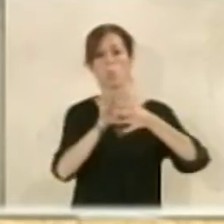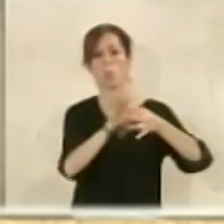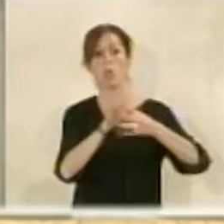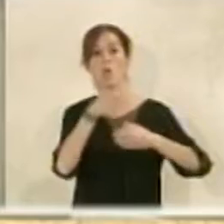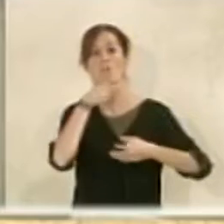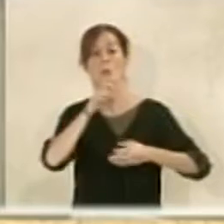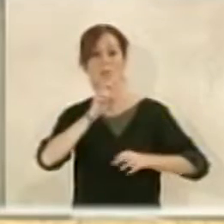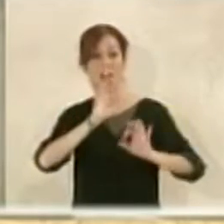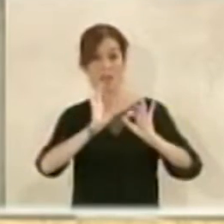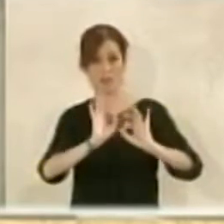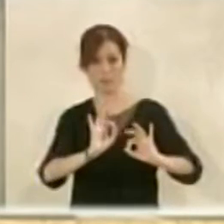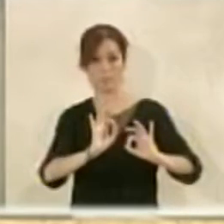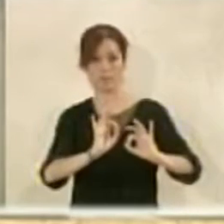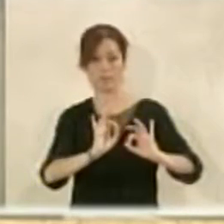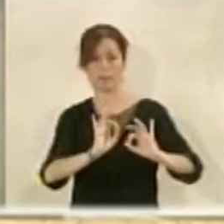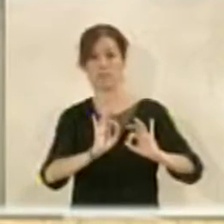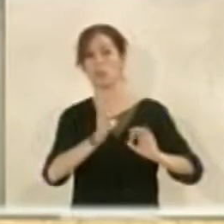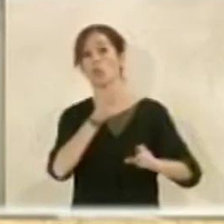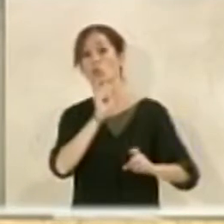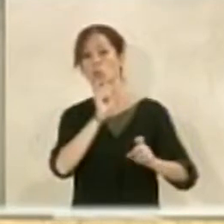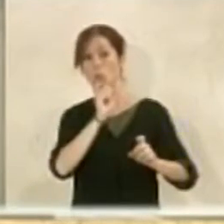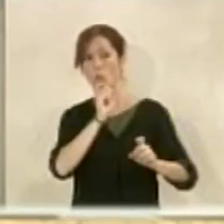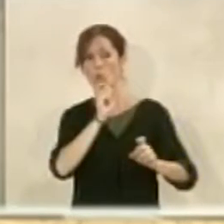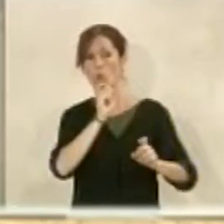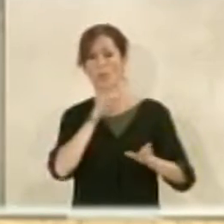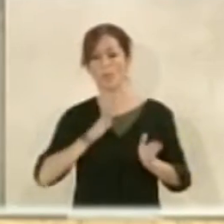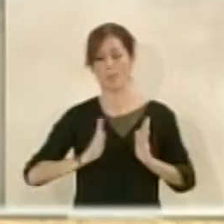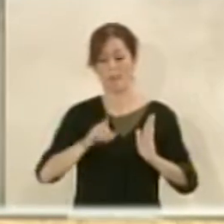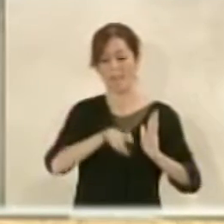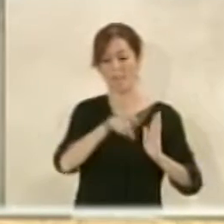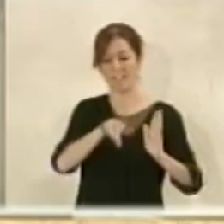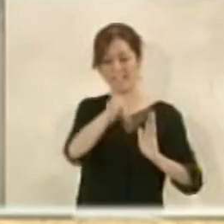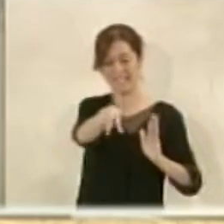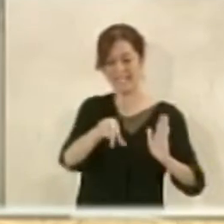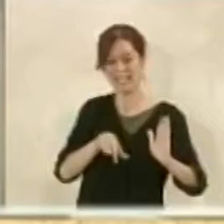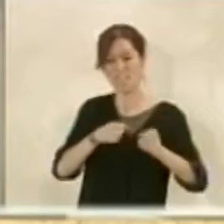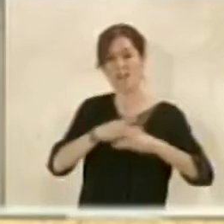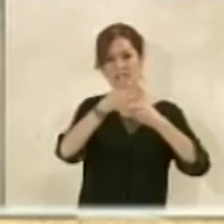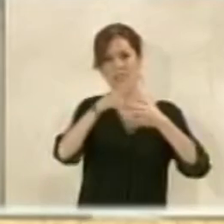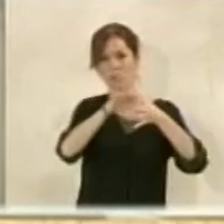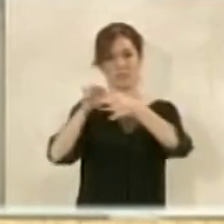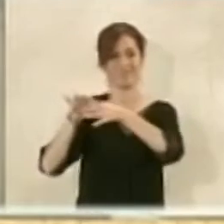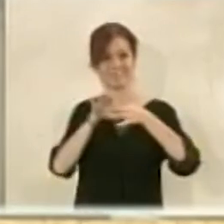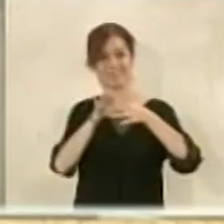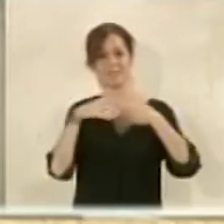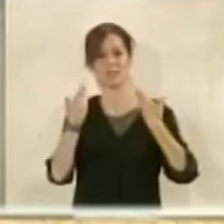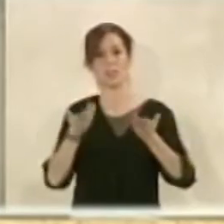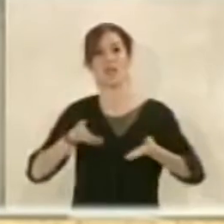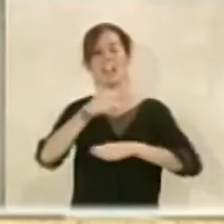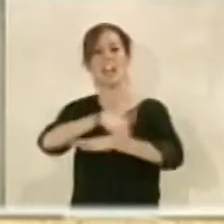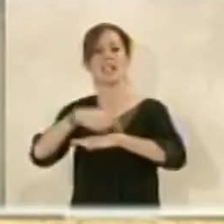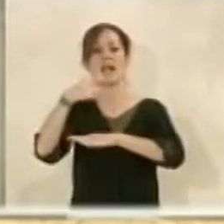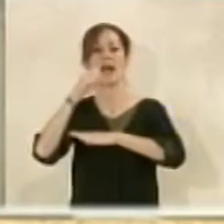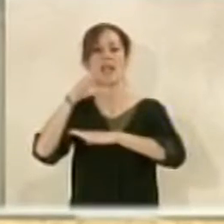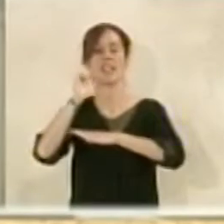hoy por verano con lo cual eliminamos los saltos de mediana en esa línea de fachada y sin embargo liberamos la calle García